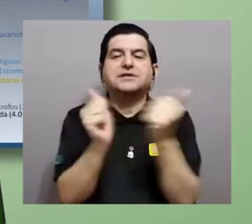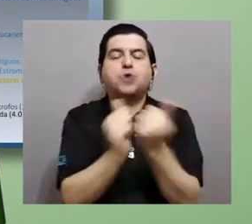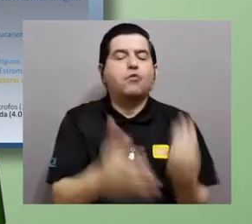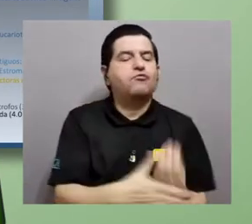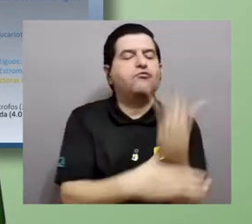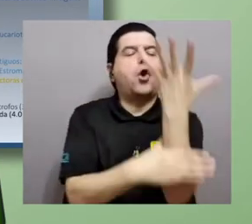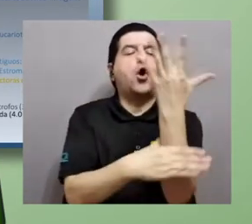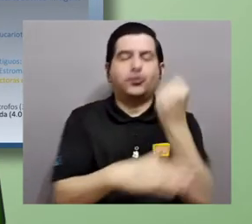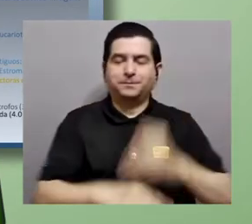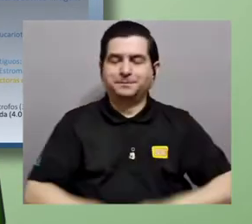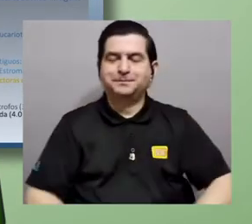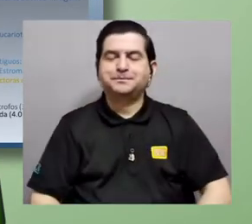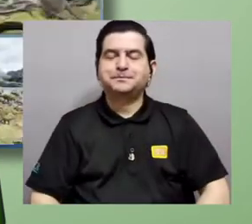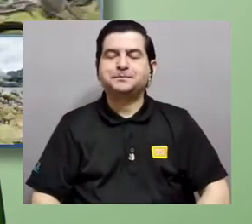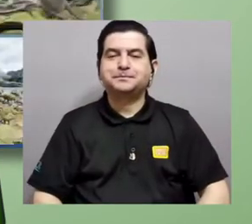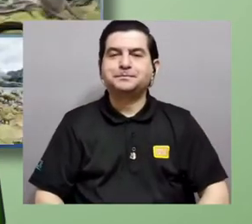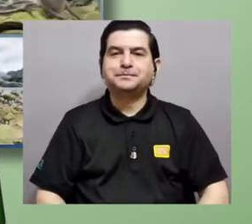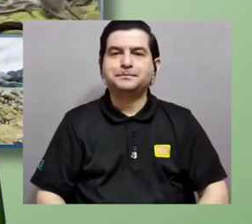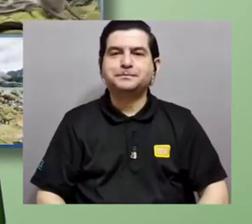flor.